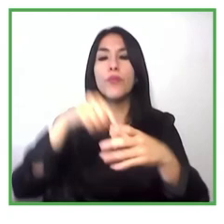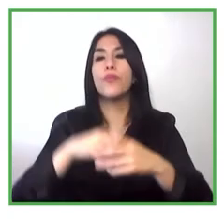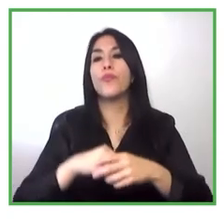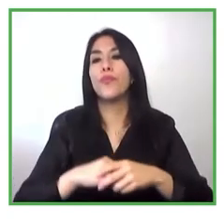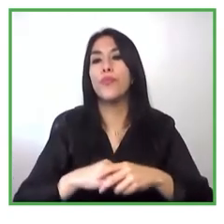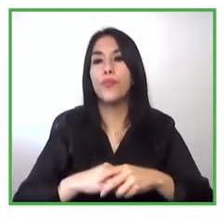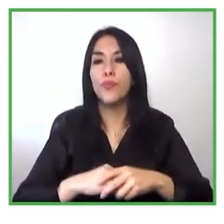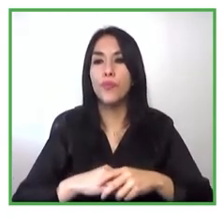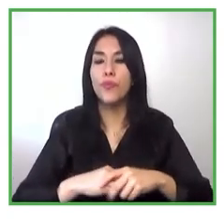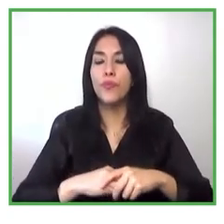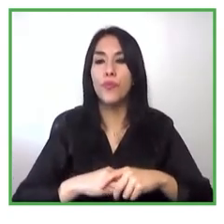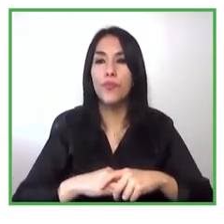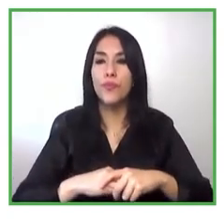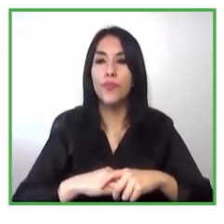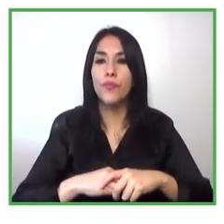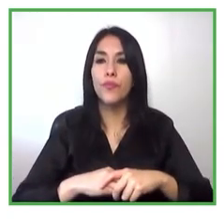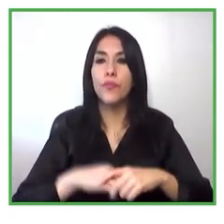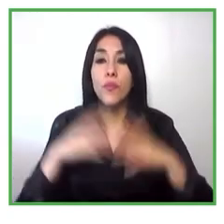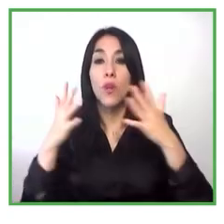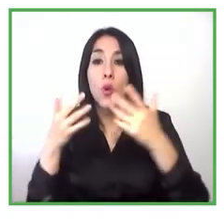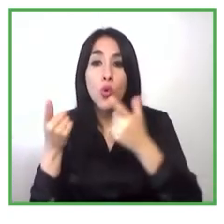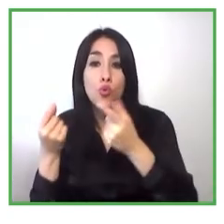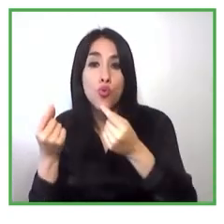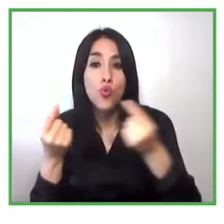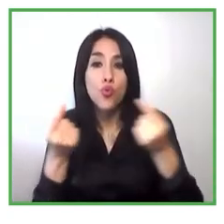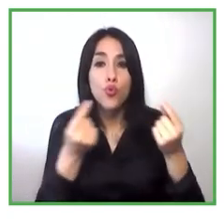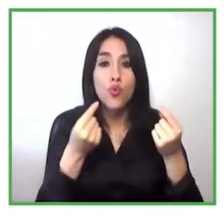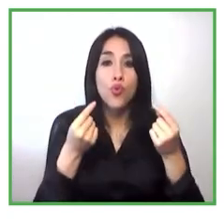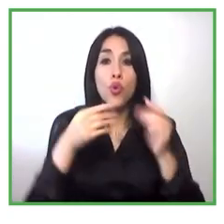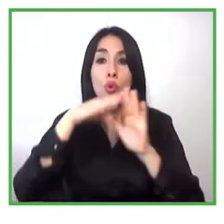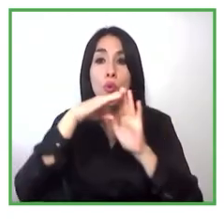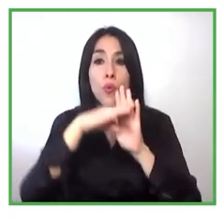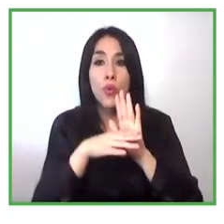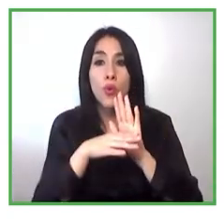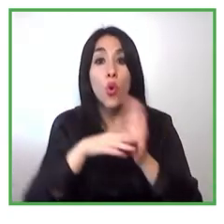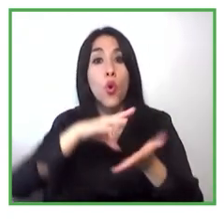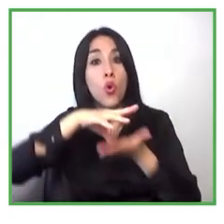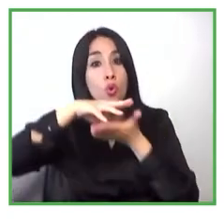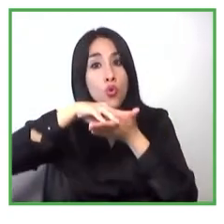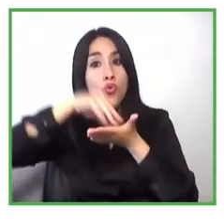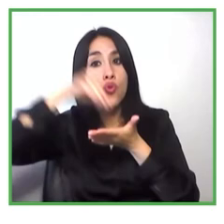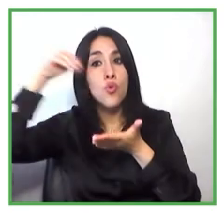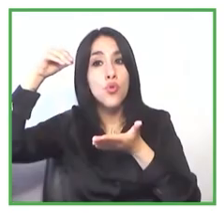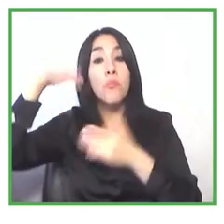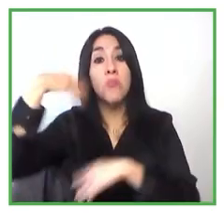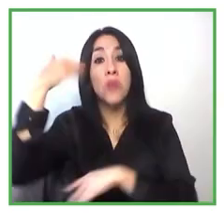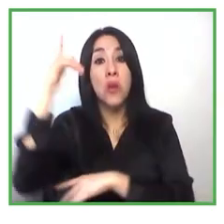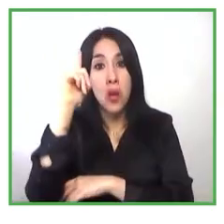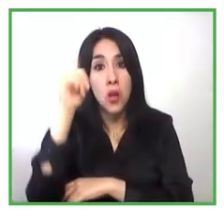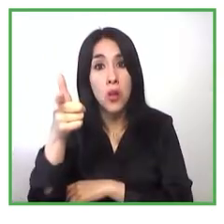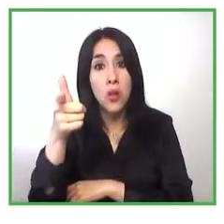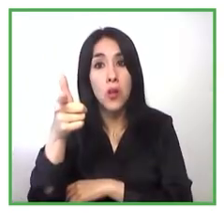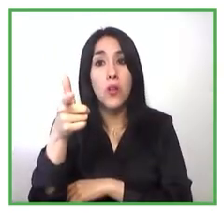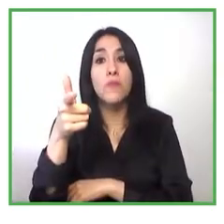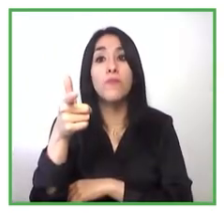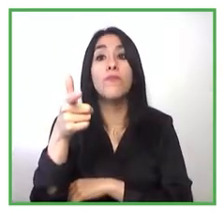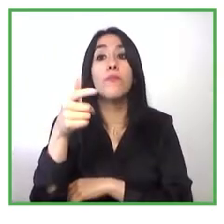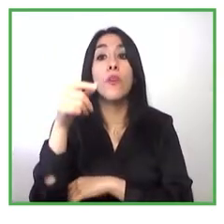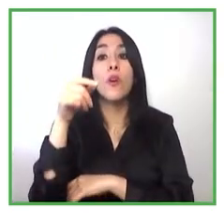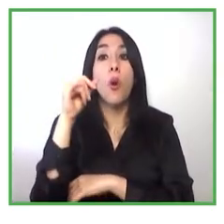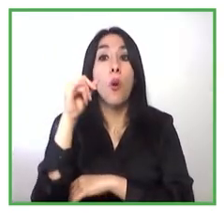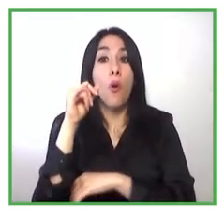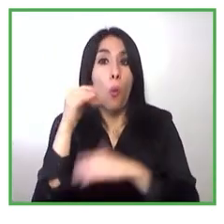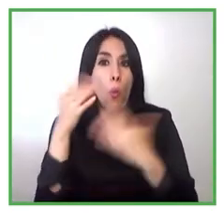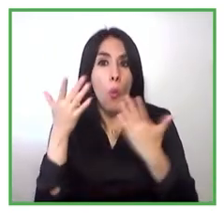aprendizaje después de eso cuando las personas con diferencias ya ha